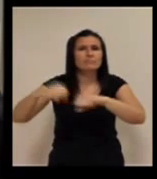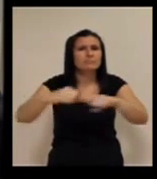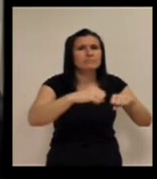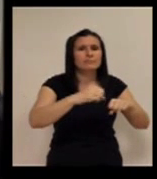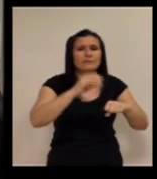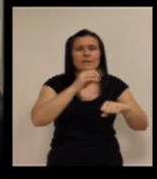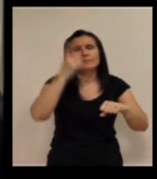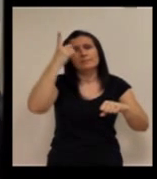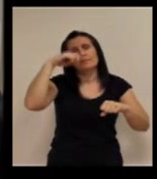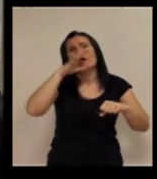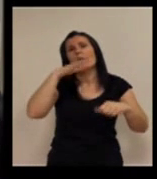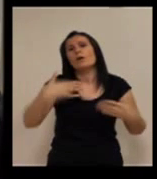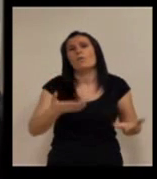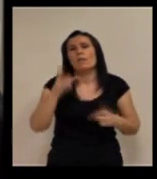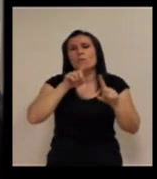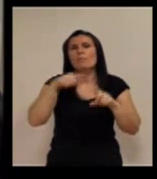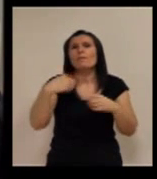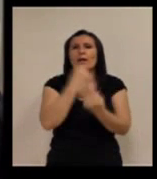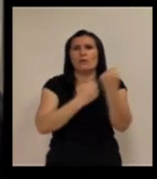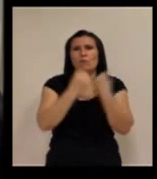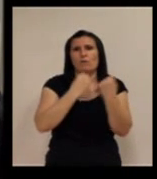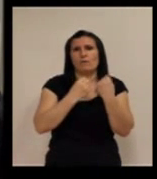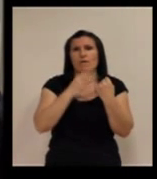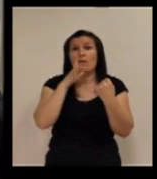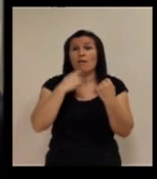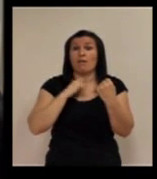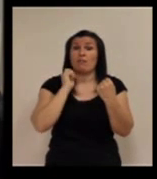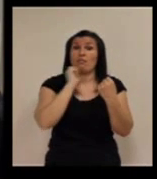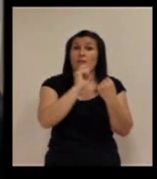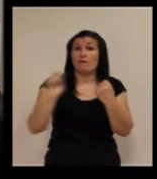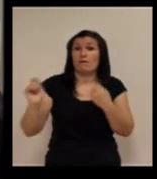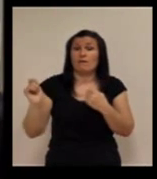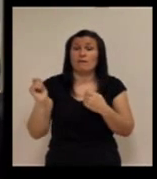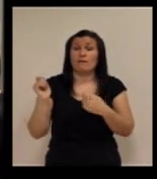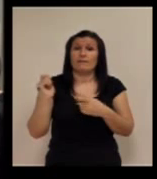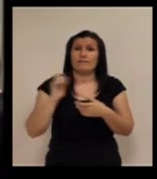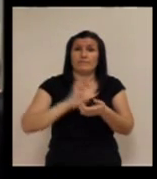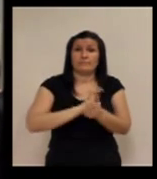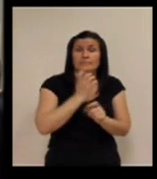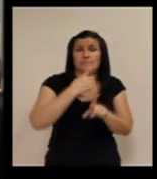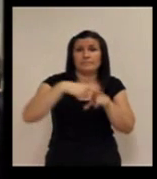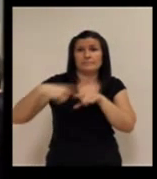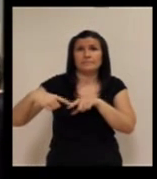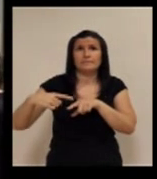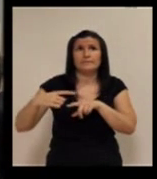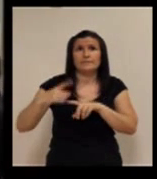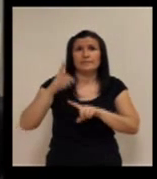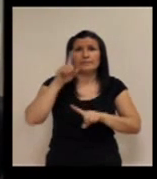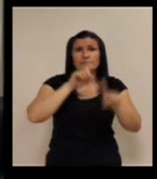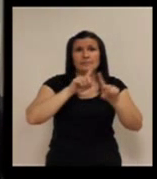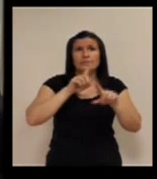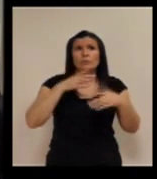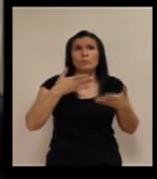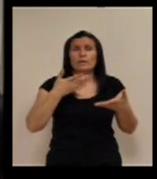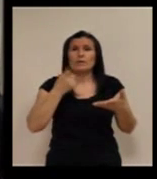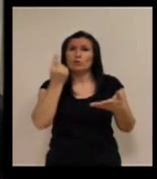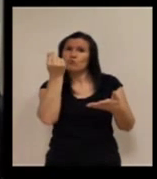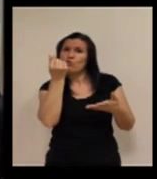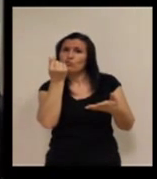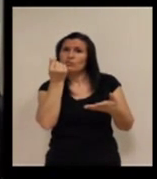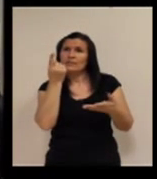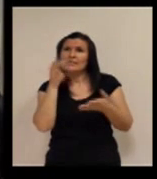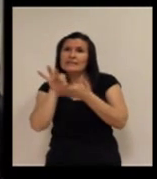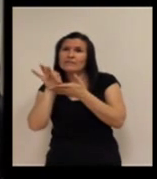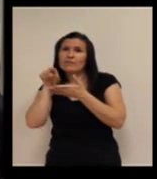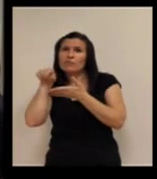ahora mismo es un momento complicado para económicamente que los prestadores encuentren la fórmula de encajar el coste